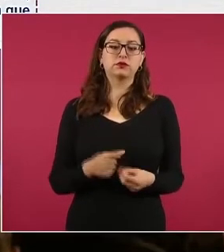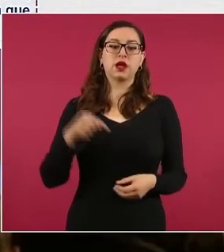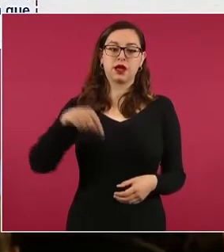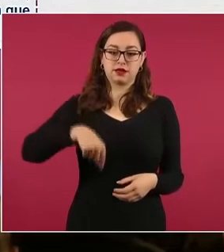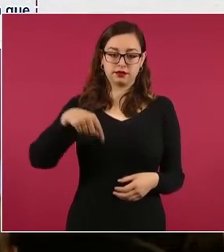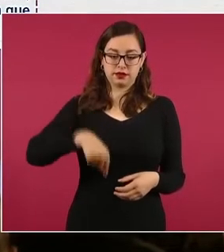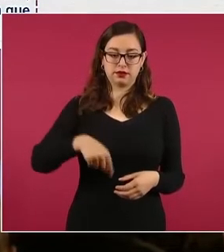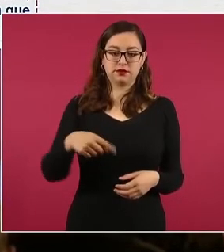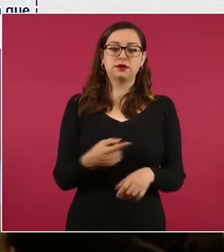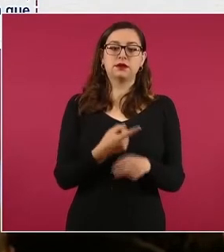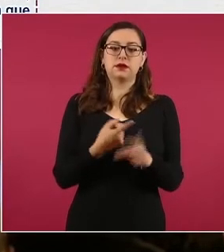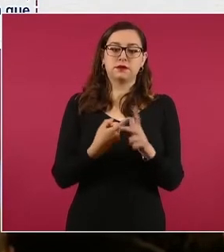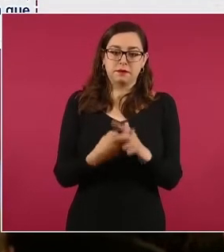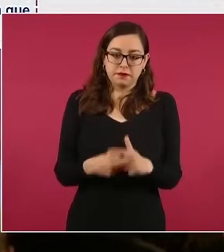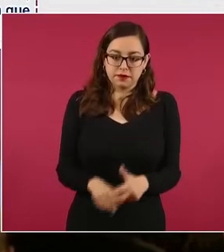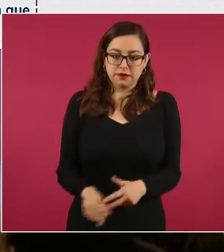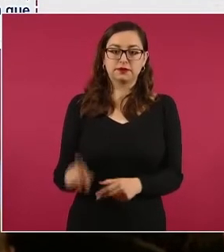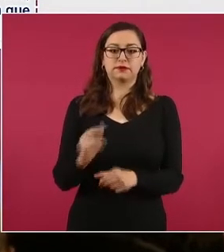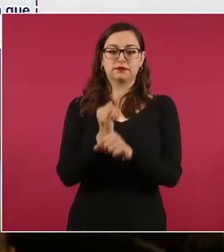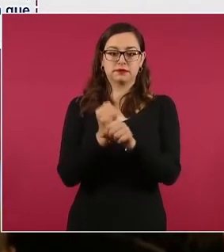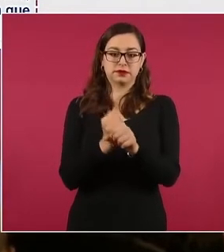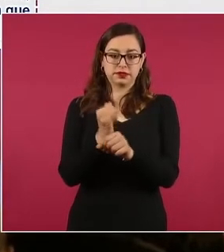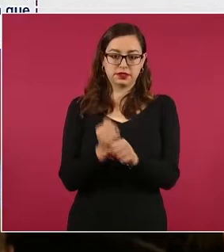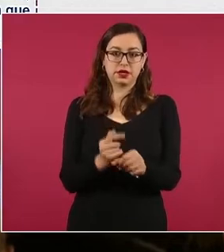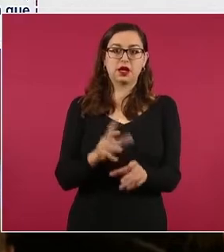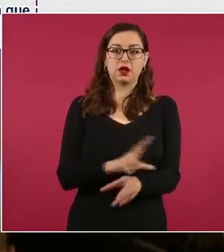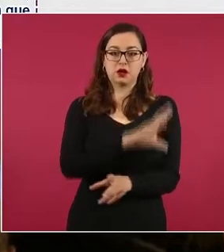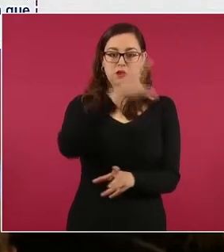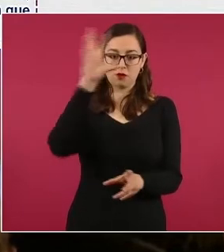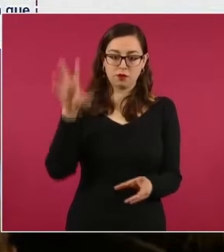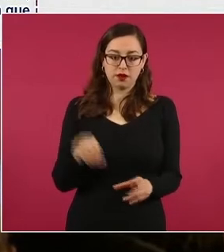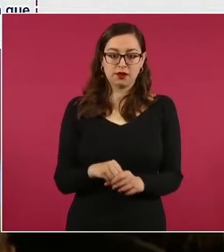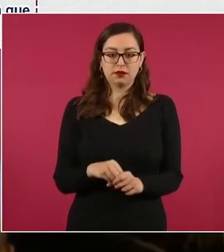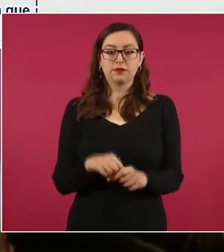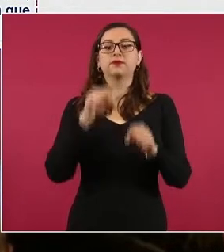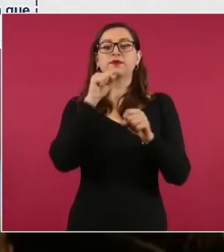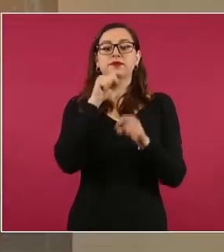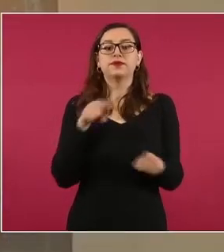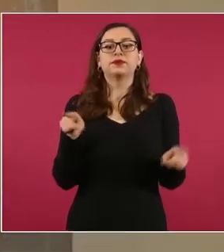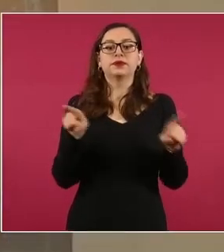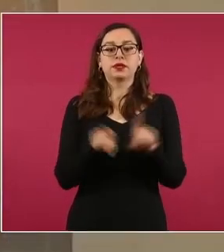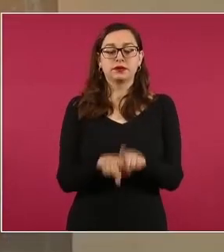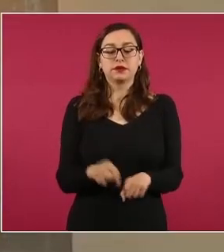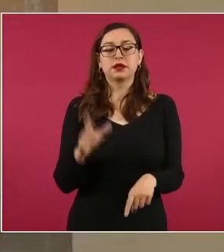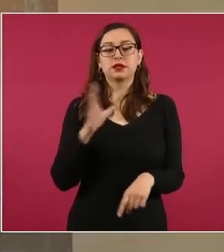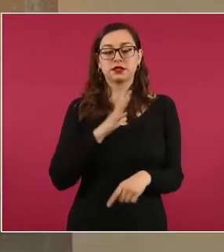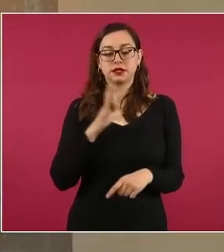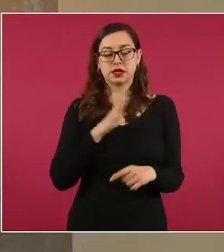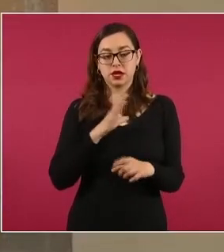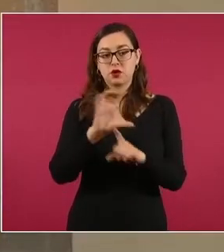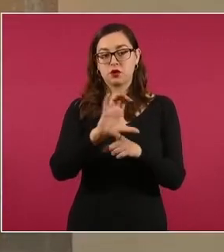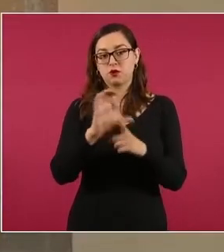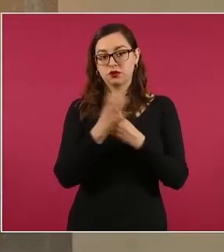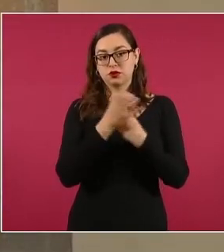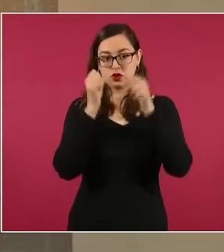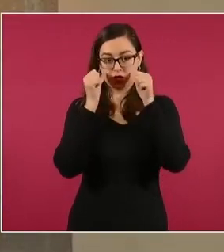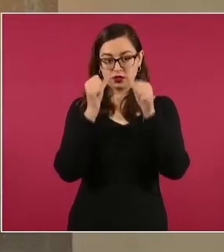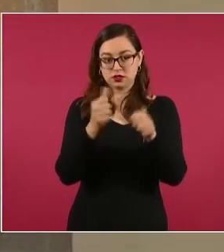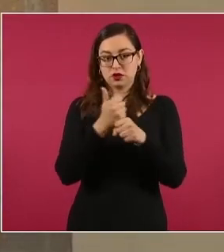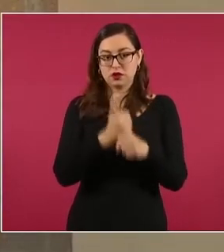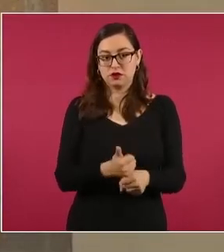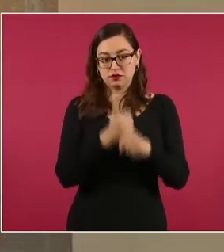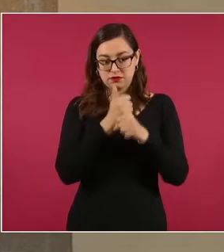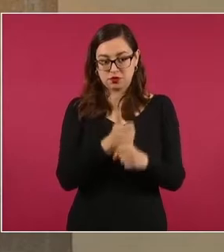investigar con plenitud. También hemos estado en contacto con la Comisión Ejecutiva de Atención a Víctimas, que siguen brindando